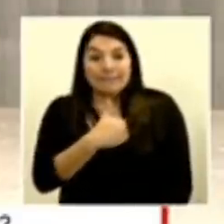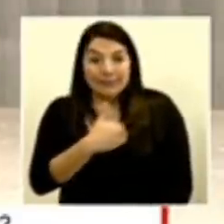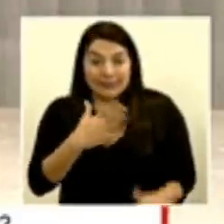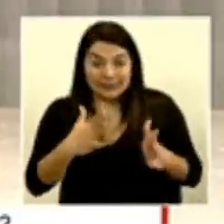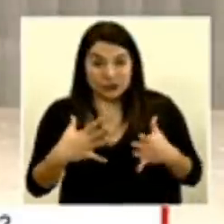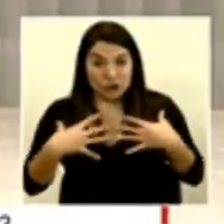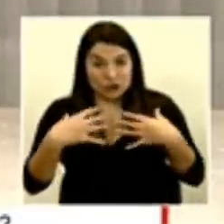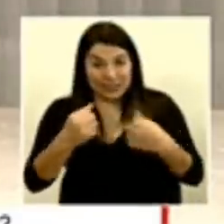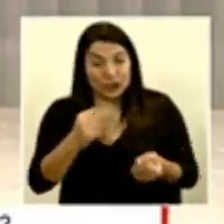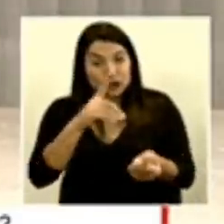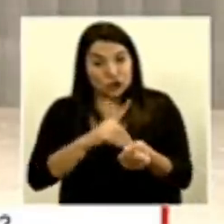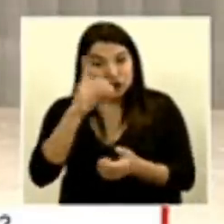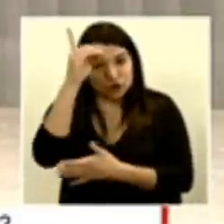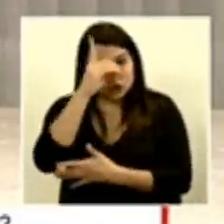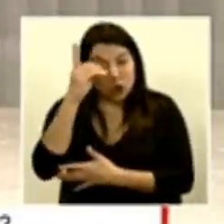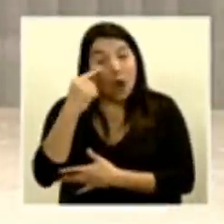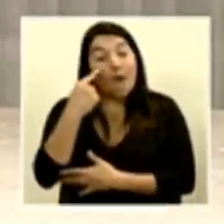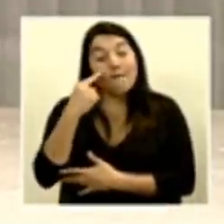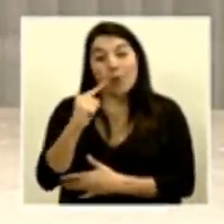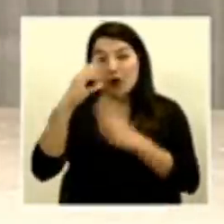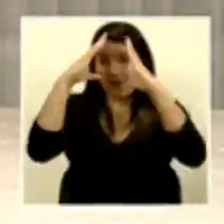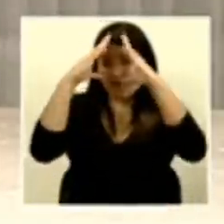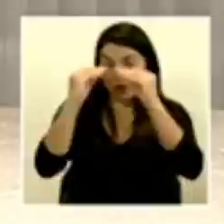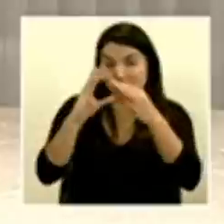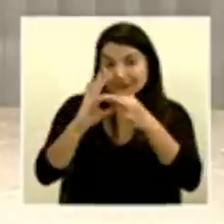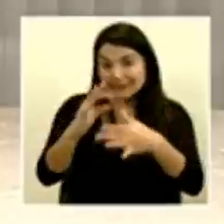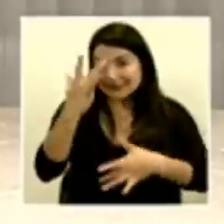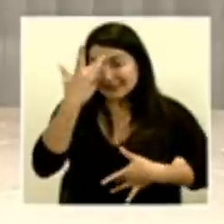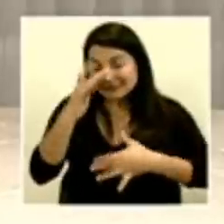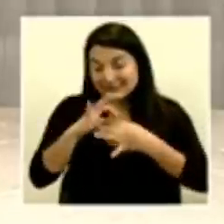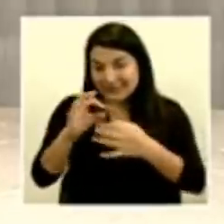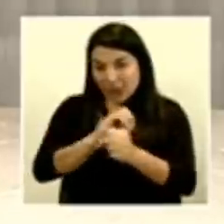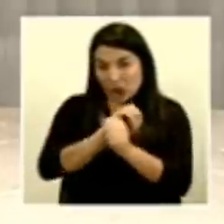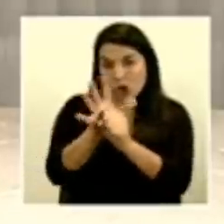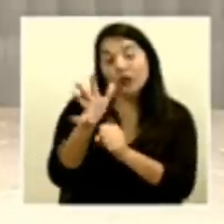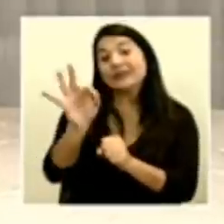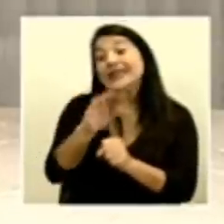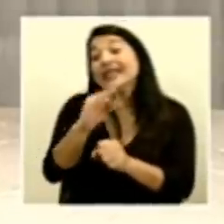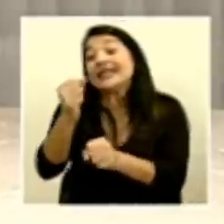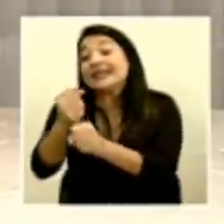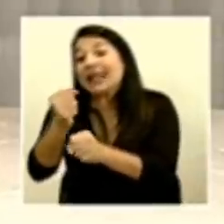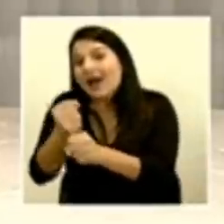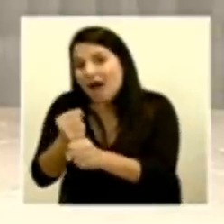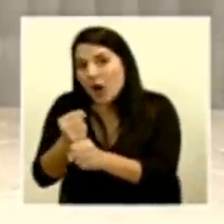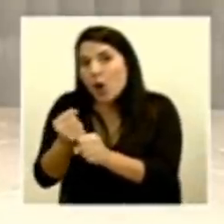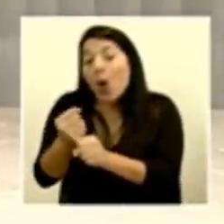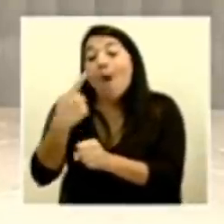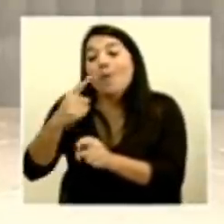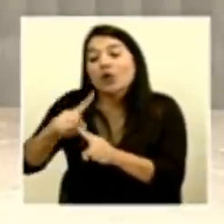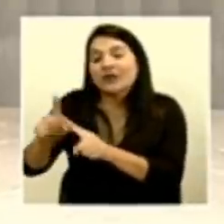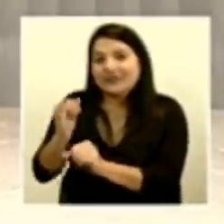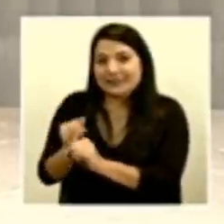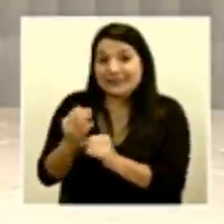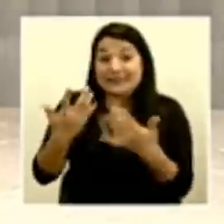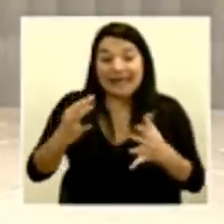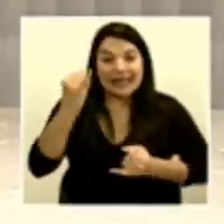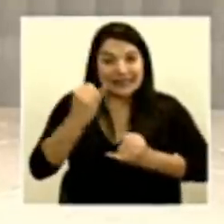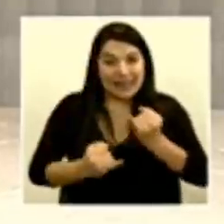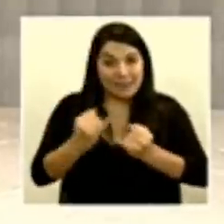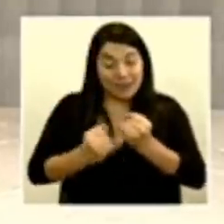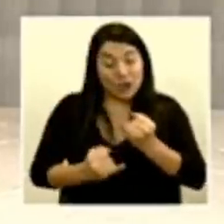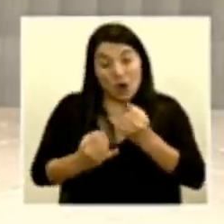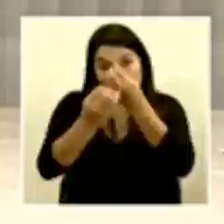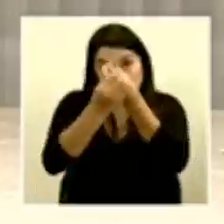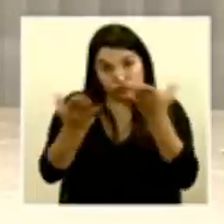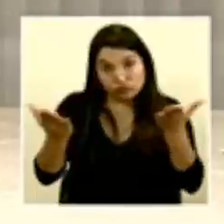Daniel Salas por el reporte epidemiológico y trabajo de articulación institucional de este modo damos por concluido este enlace